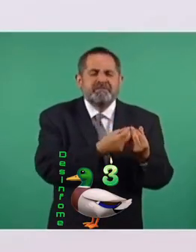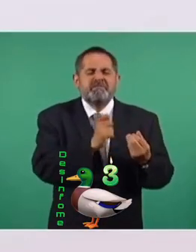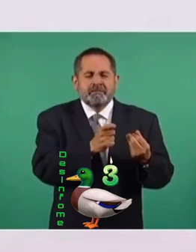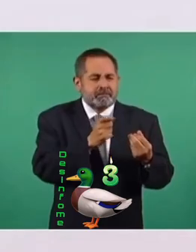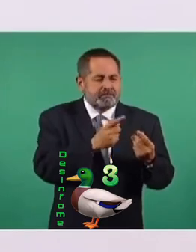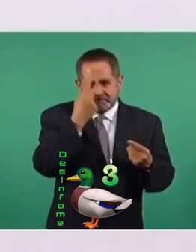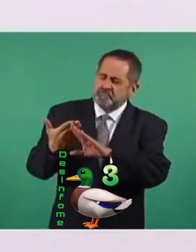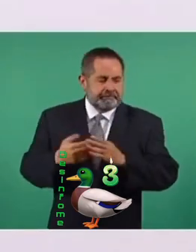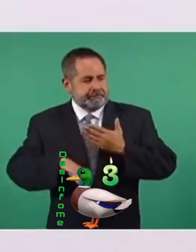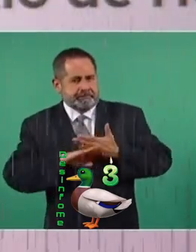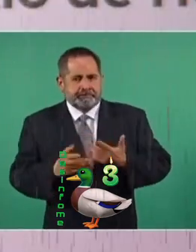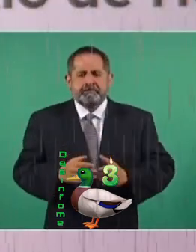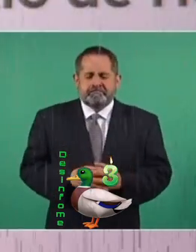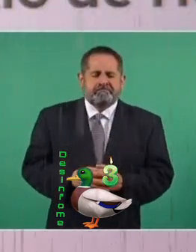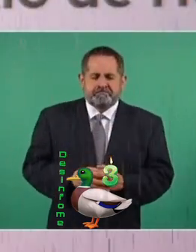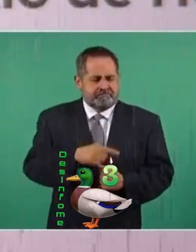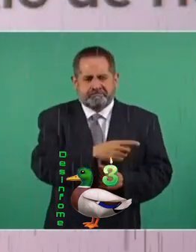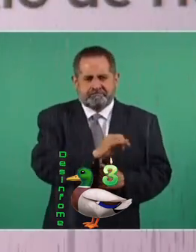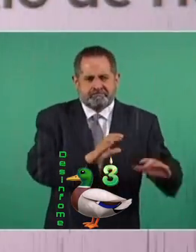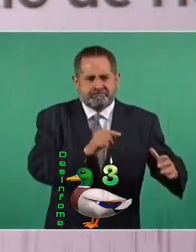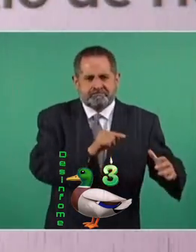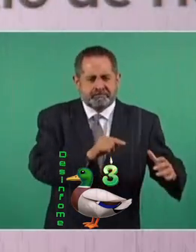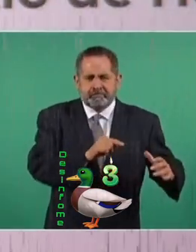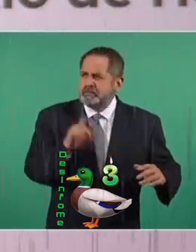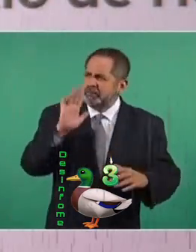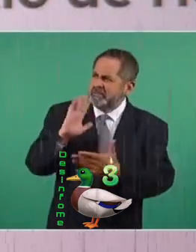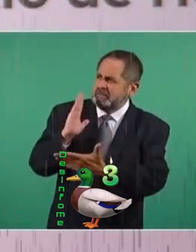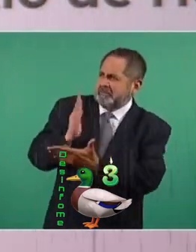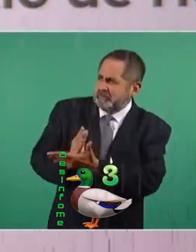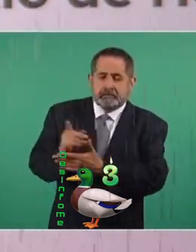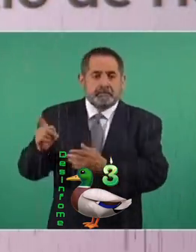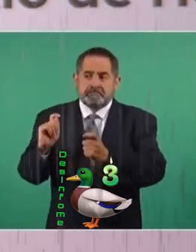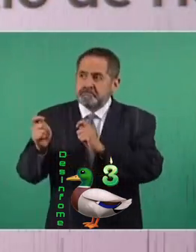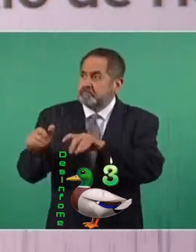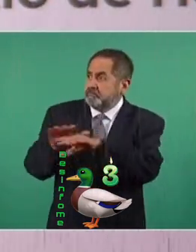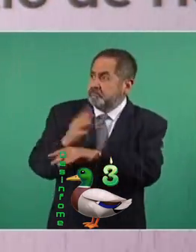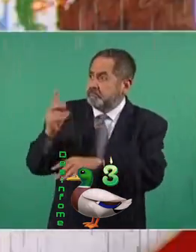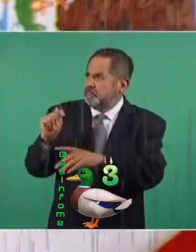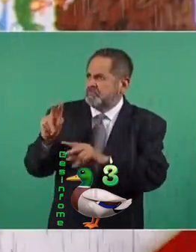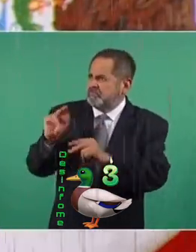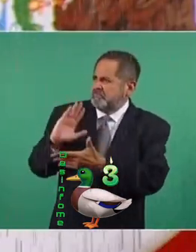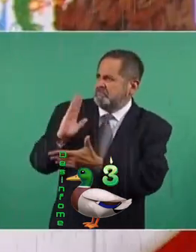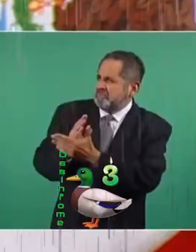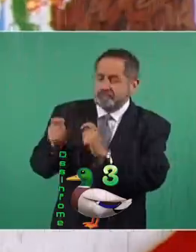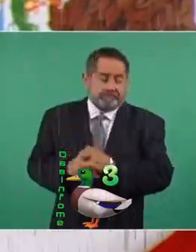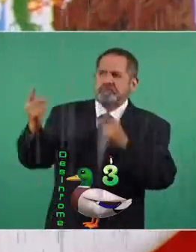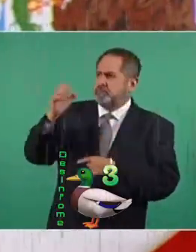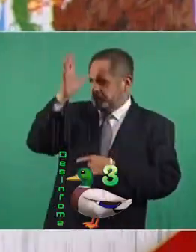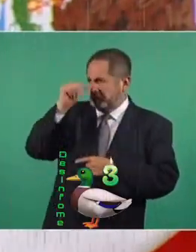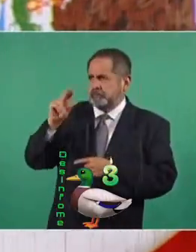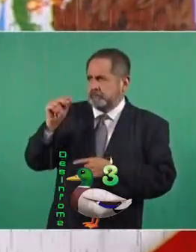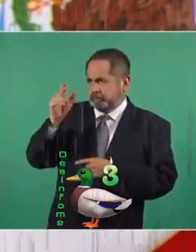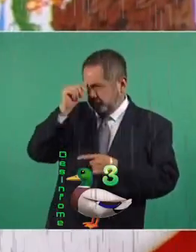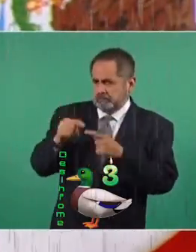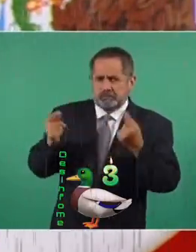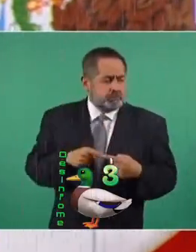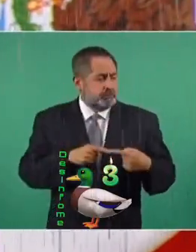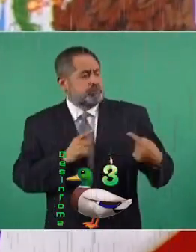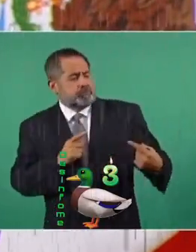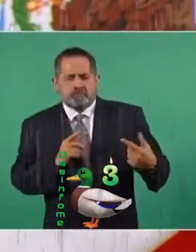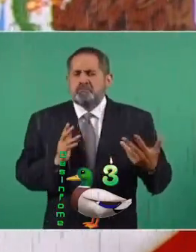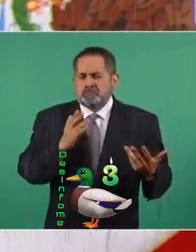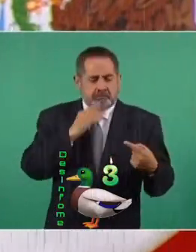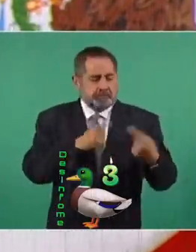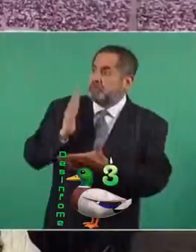enfrentarnos, para detener el proceso de transformación que está en marcha. Son adversarios,